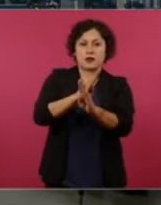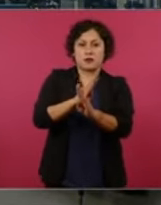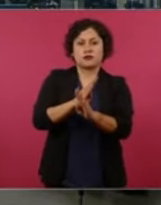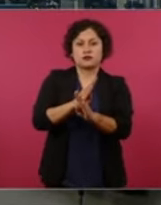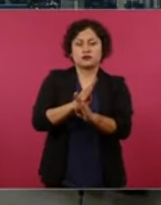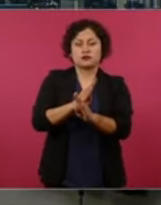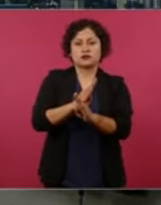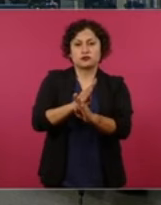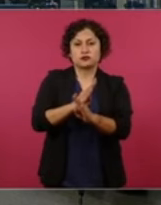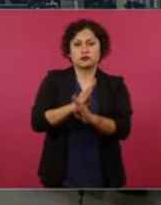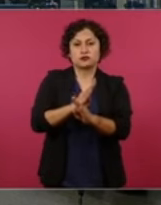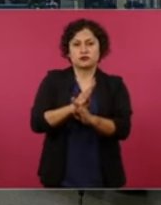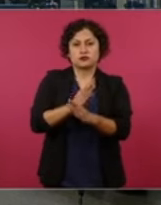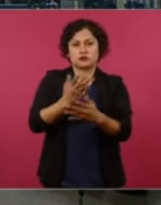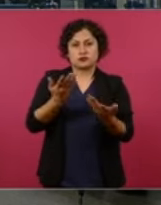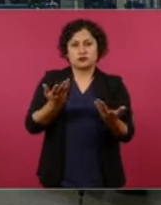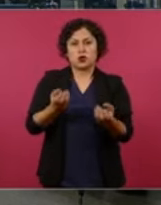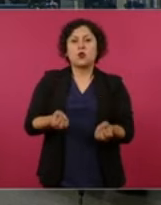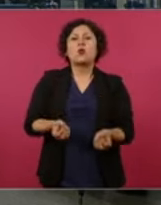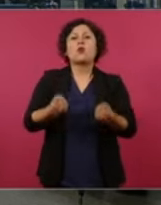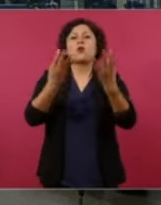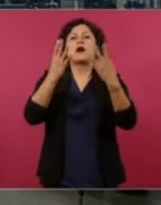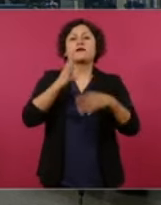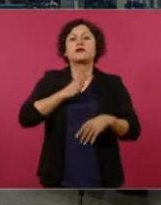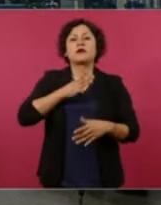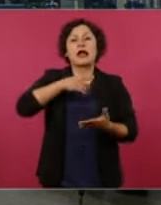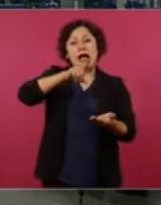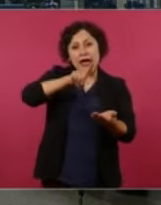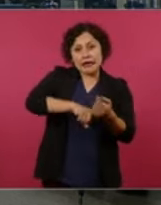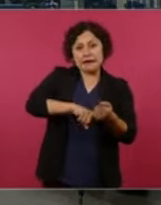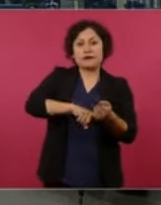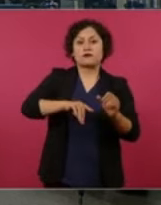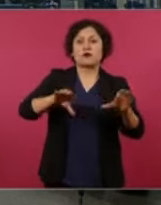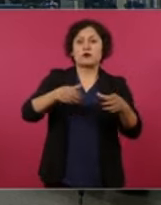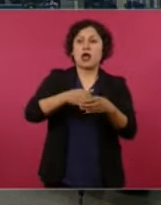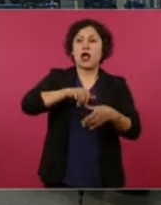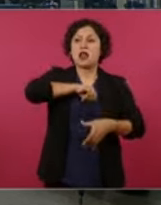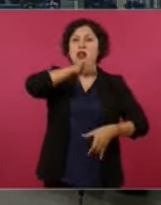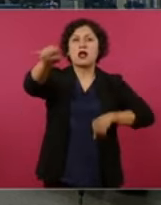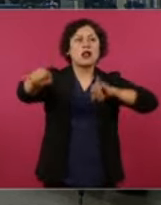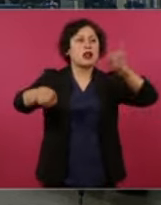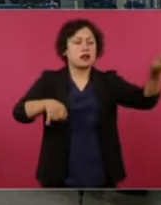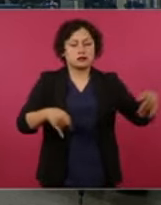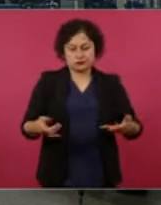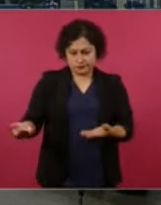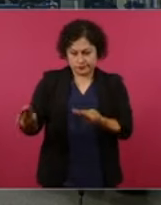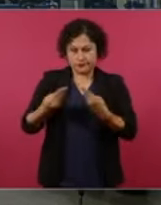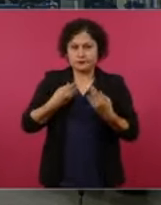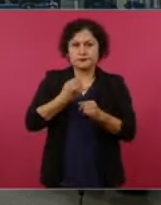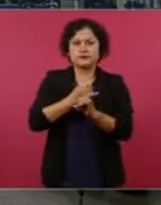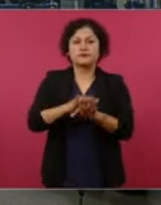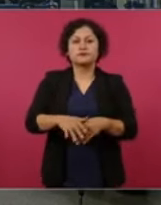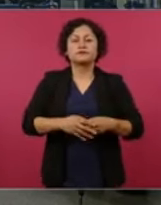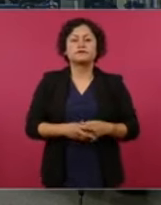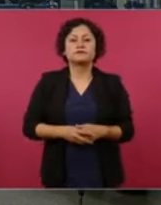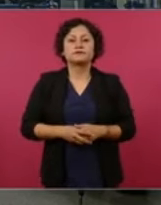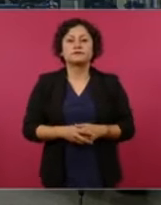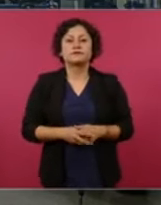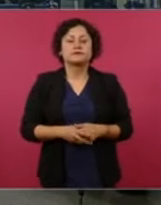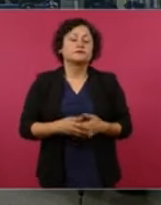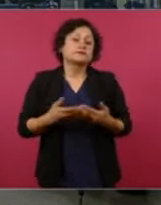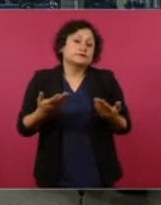sobre todo las sucursales. Entonces, como por primera vez